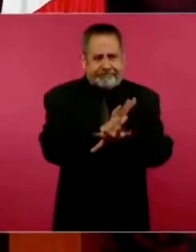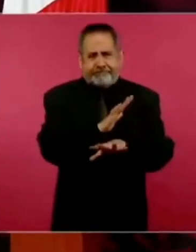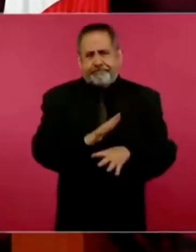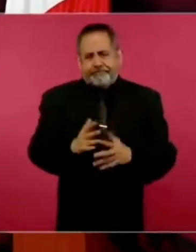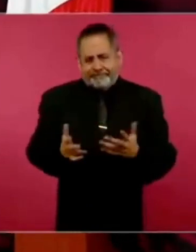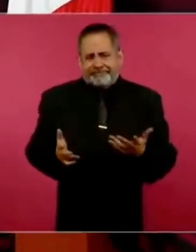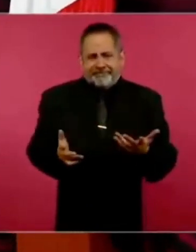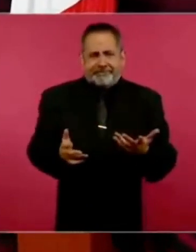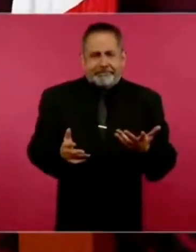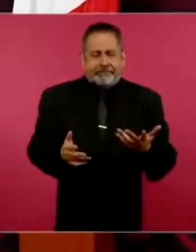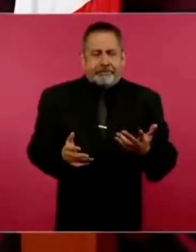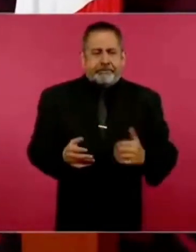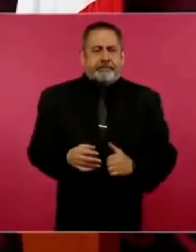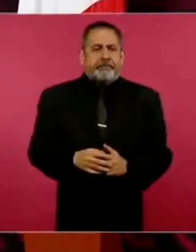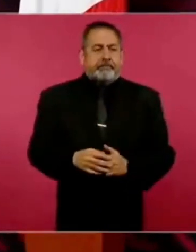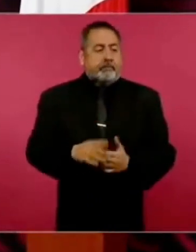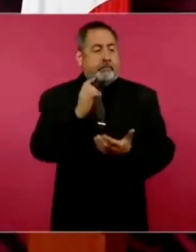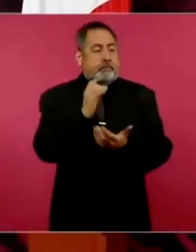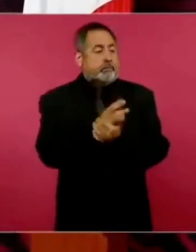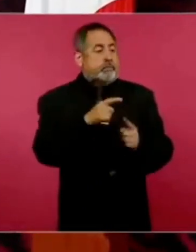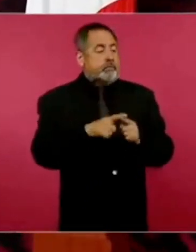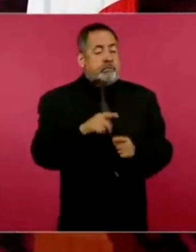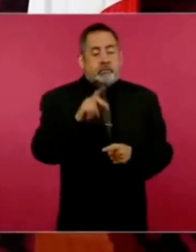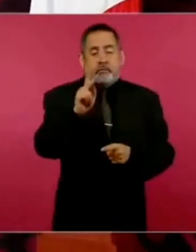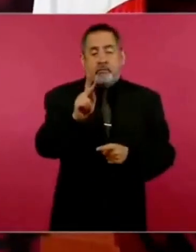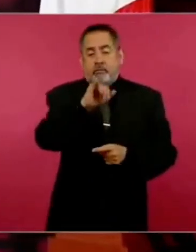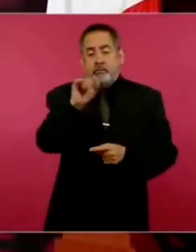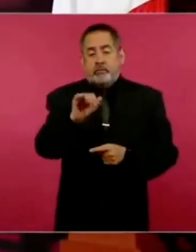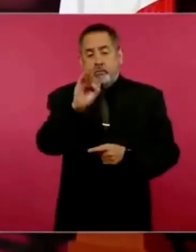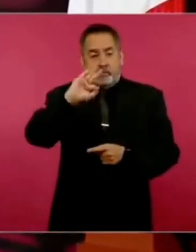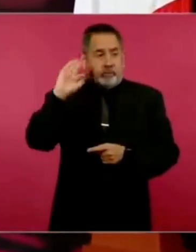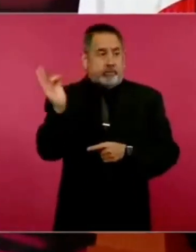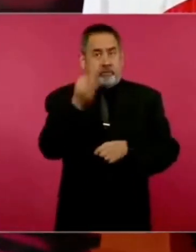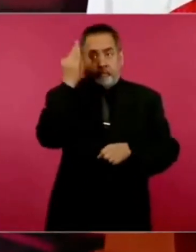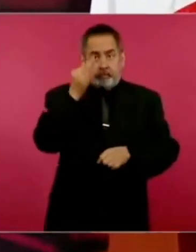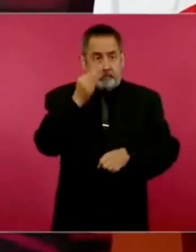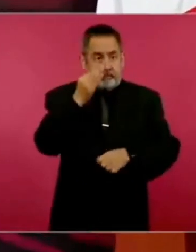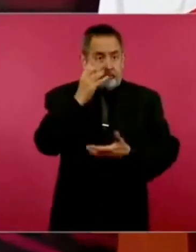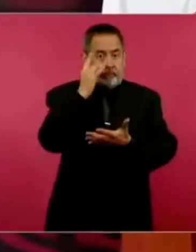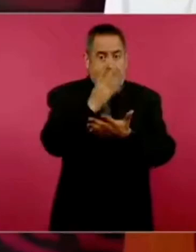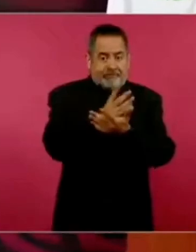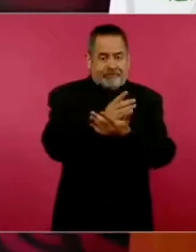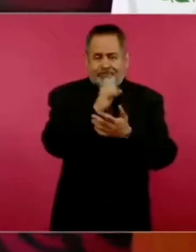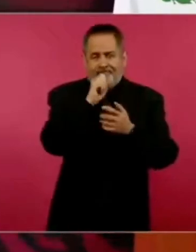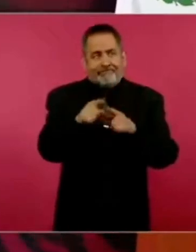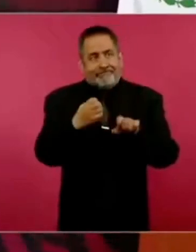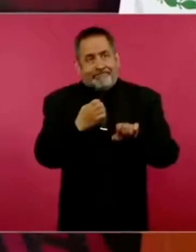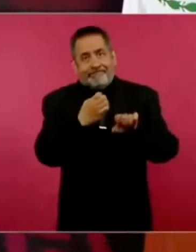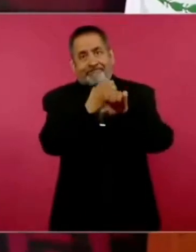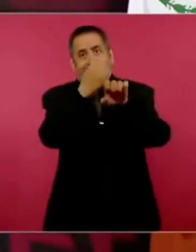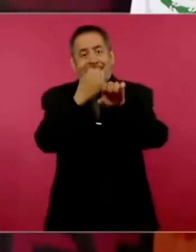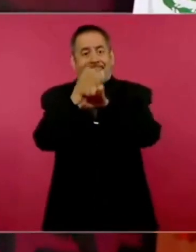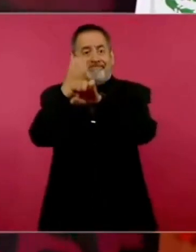es Poder Judicial Federal, también en los estados,